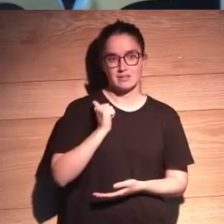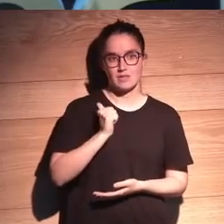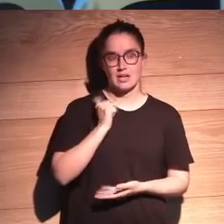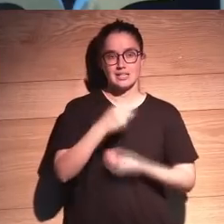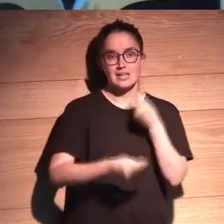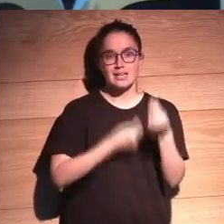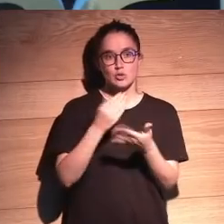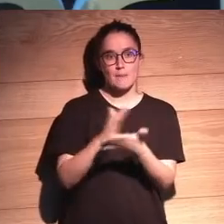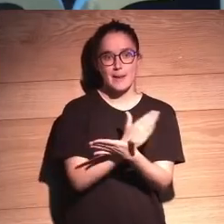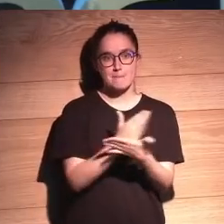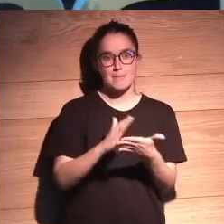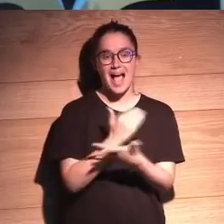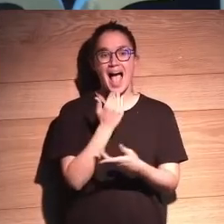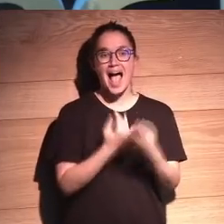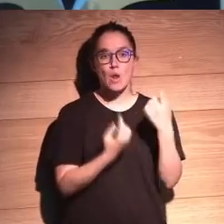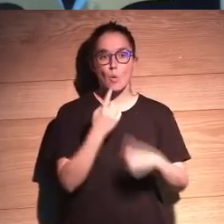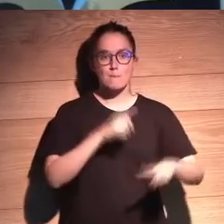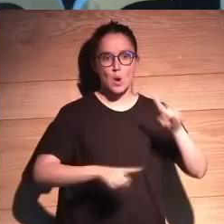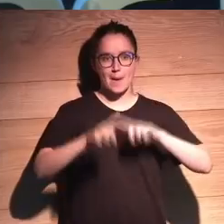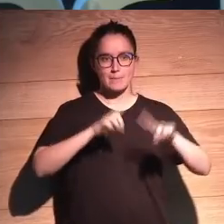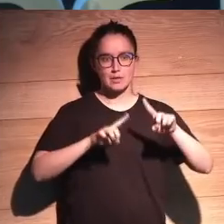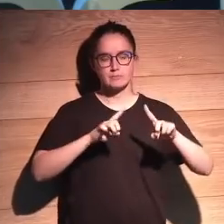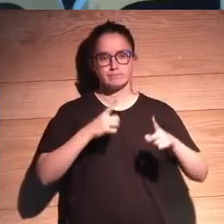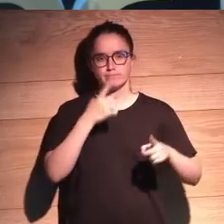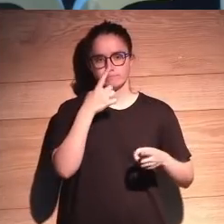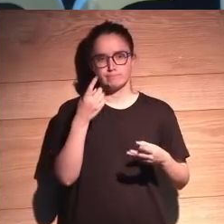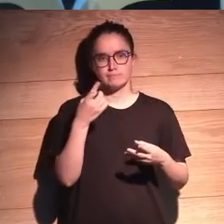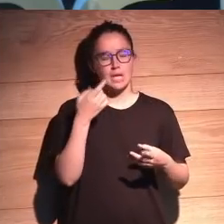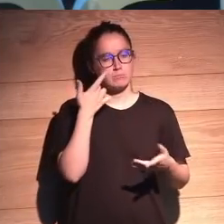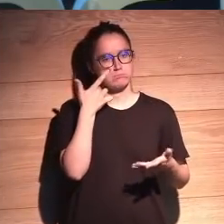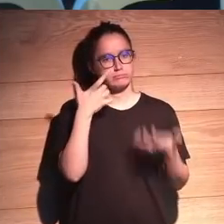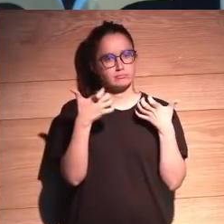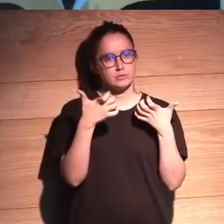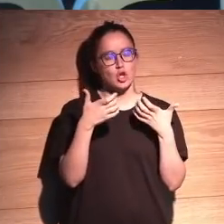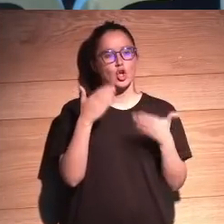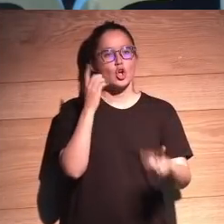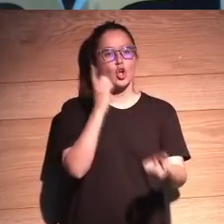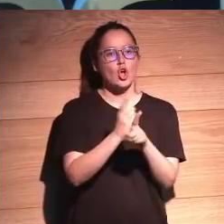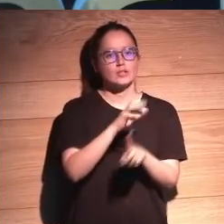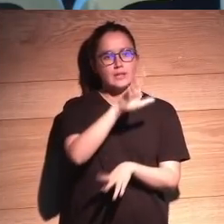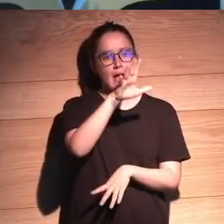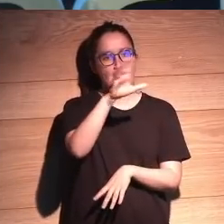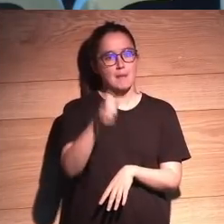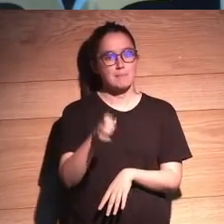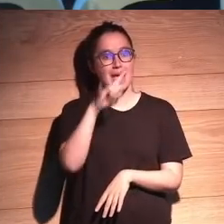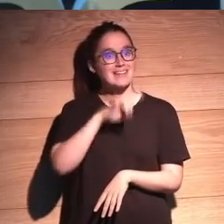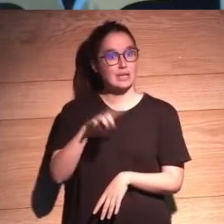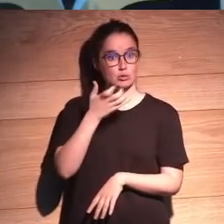usado para discriminar ciertos problemas que han mostrado tener sesgo contra los afroamericanos.